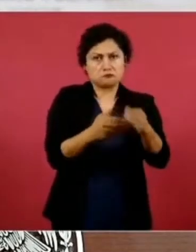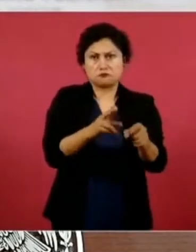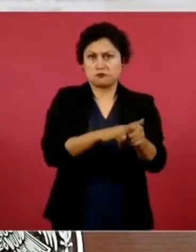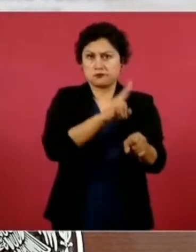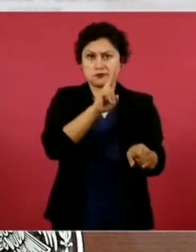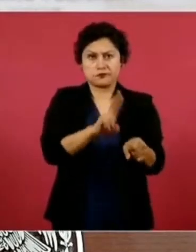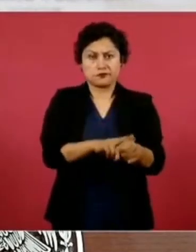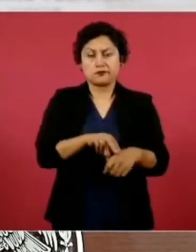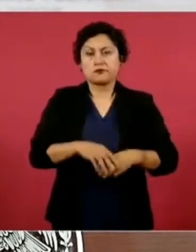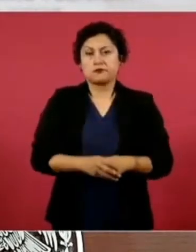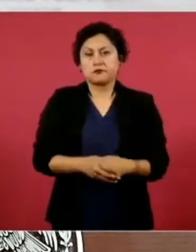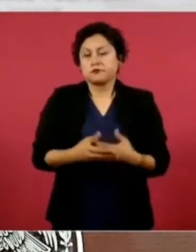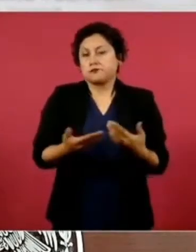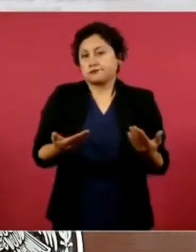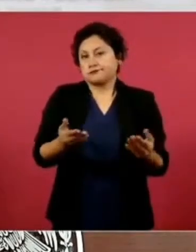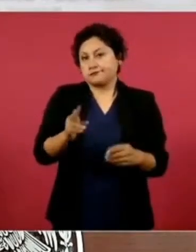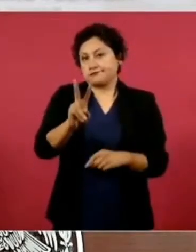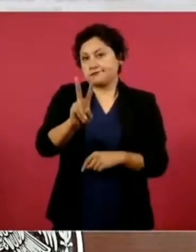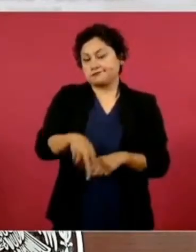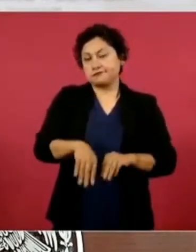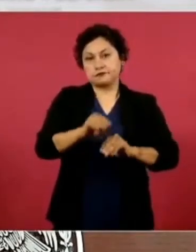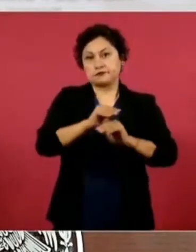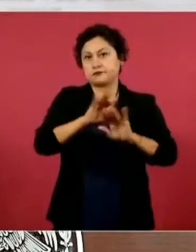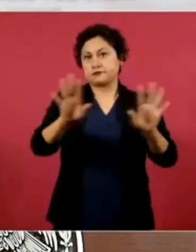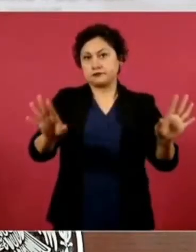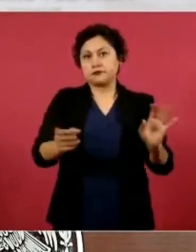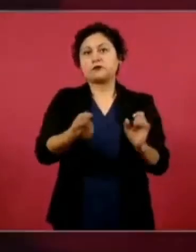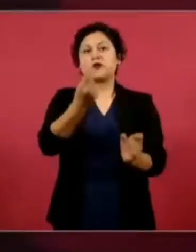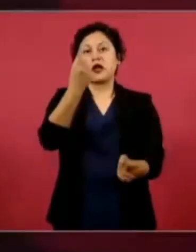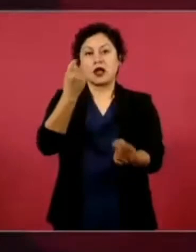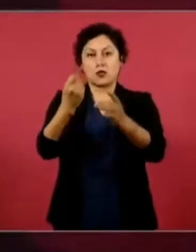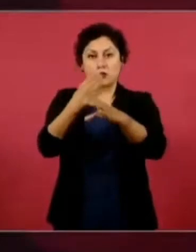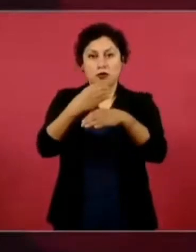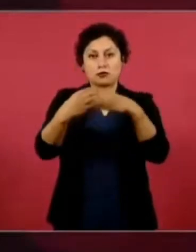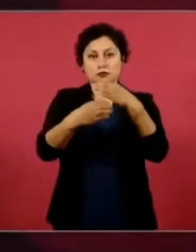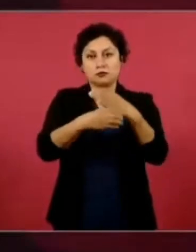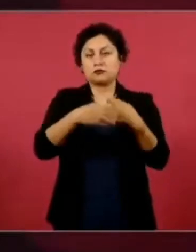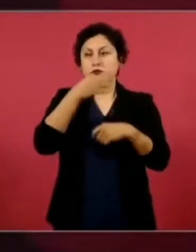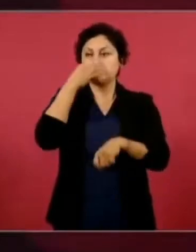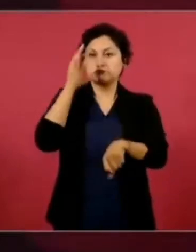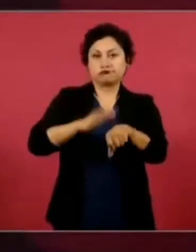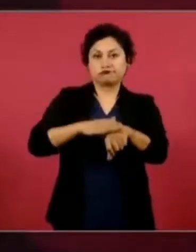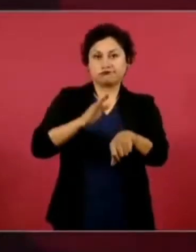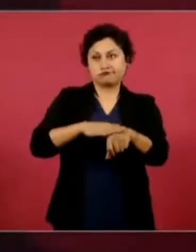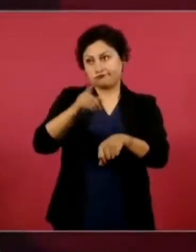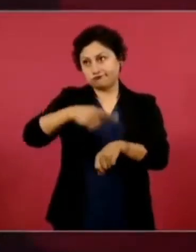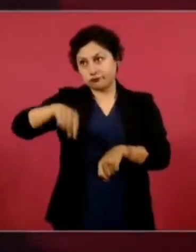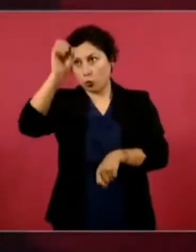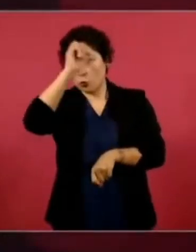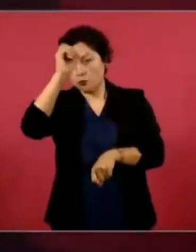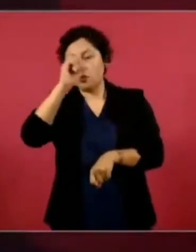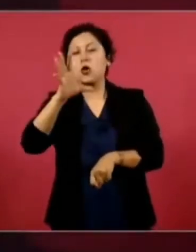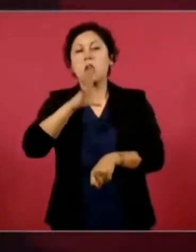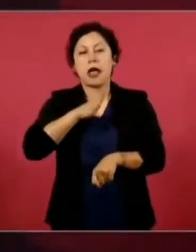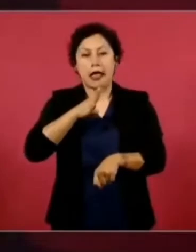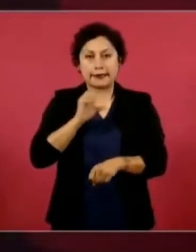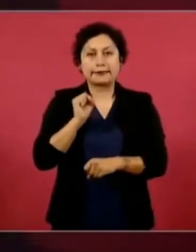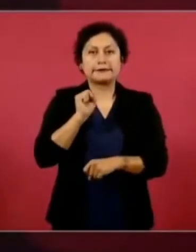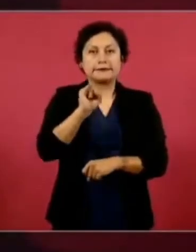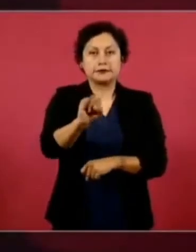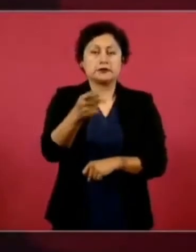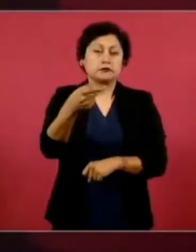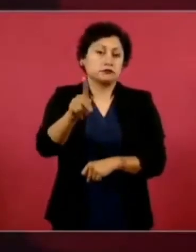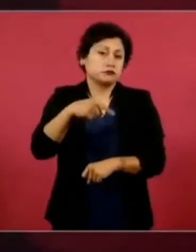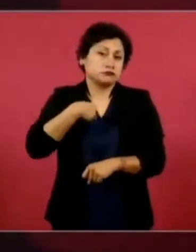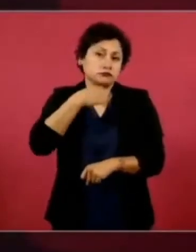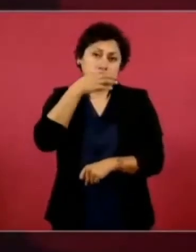Pues ha habido sin duda algún tipo de señalamientos y comentarios, pero decirles que en general el ambiente fue de